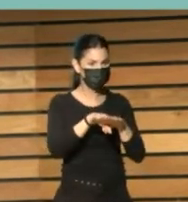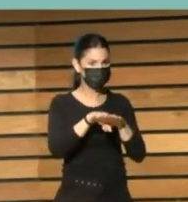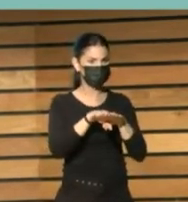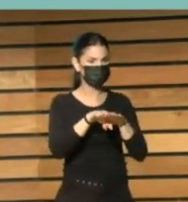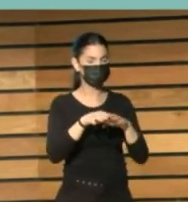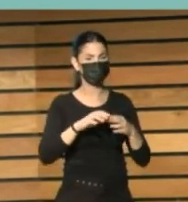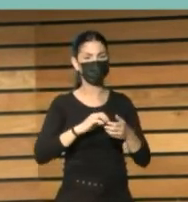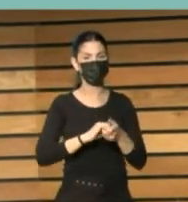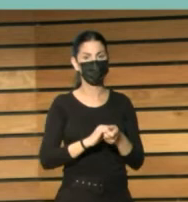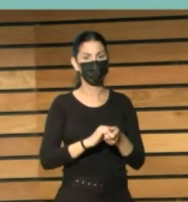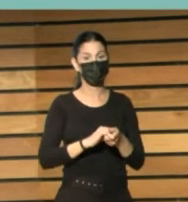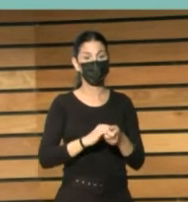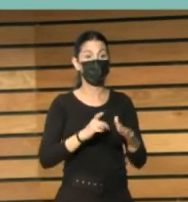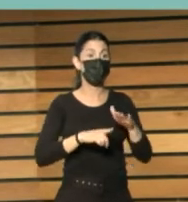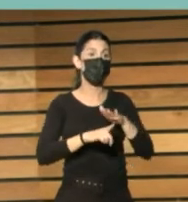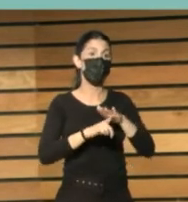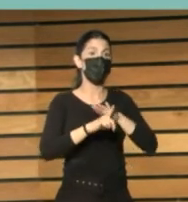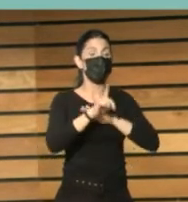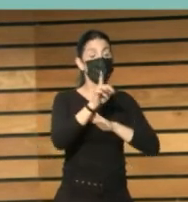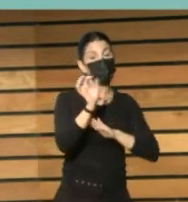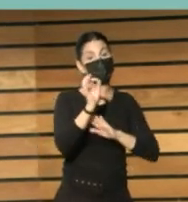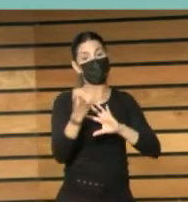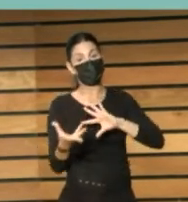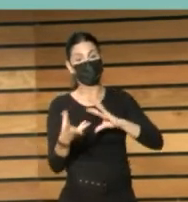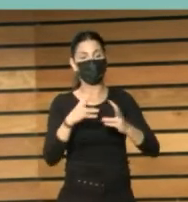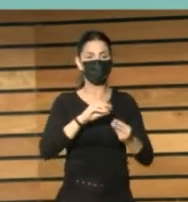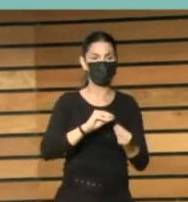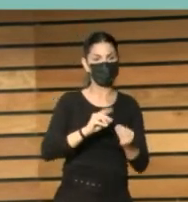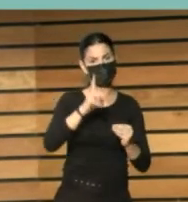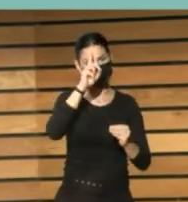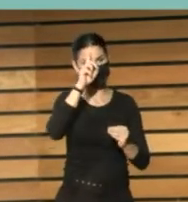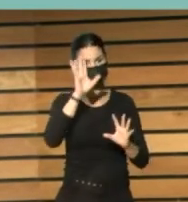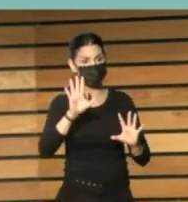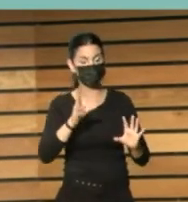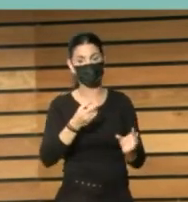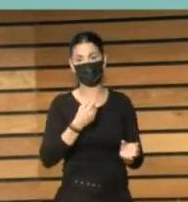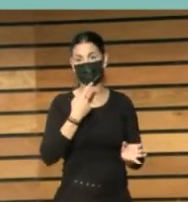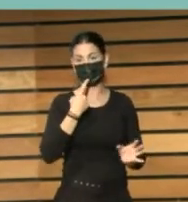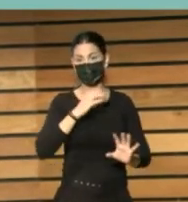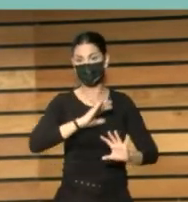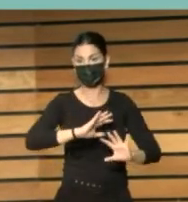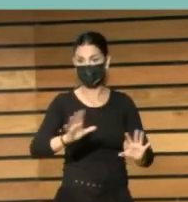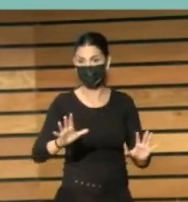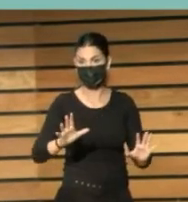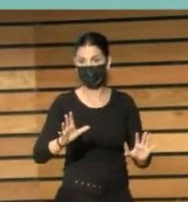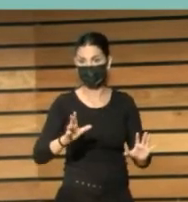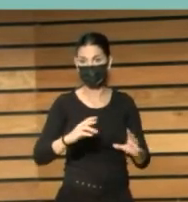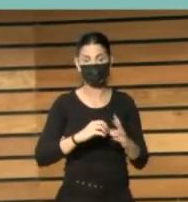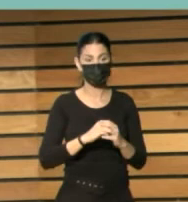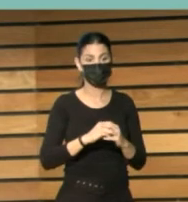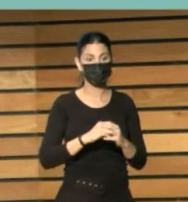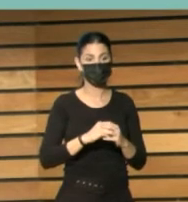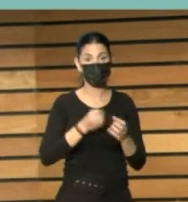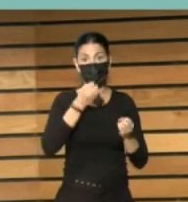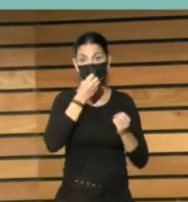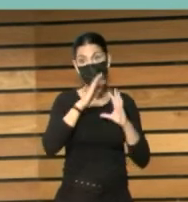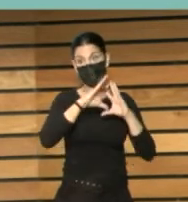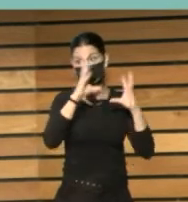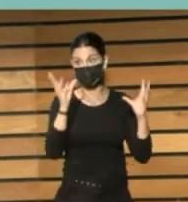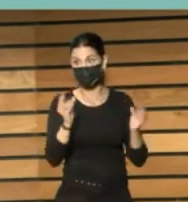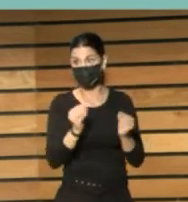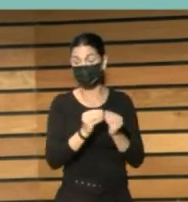No sé si evolución, pero transformación. Dicho esto, yo creo que hemos contextualizado bien, pero